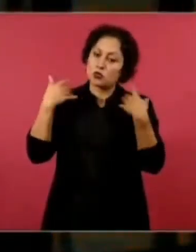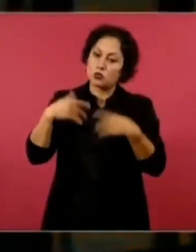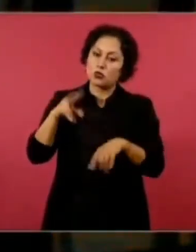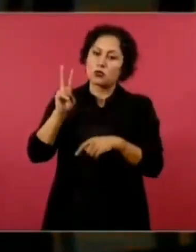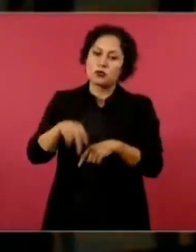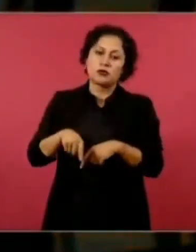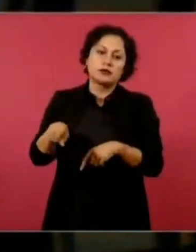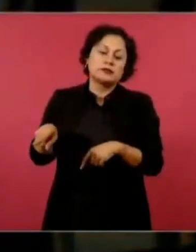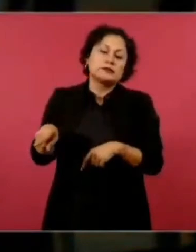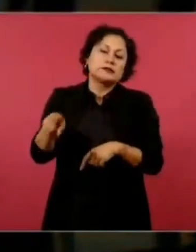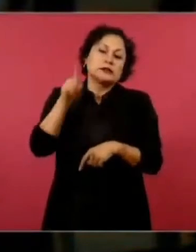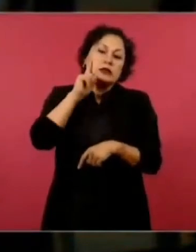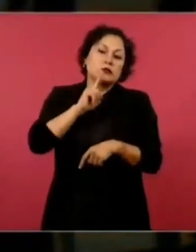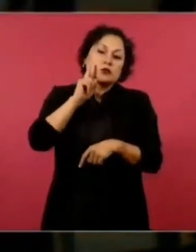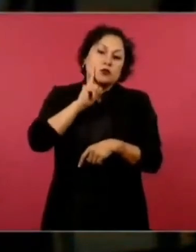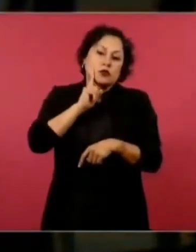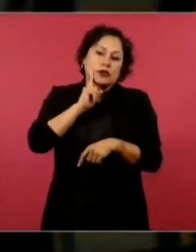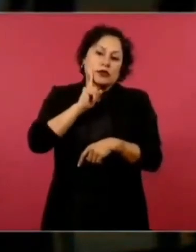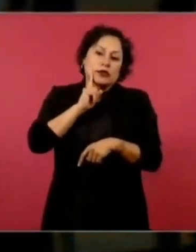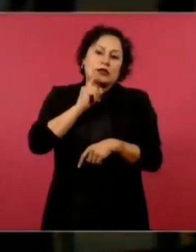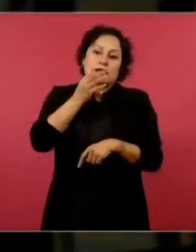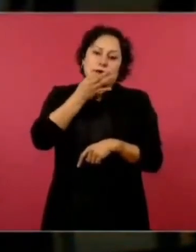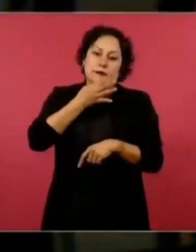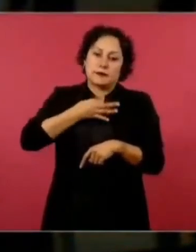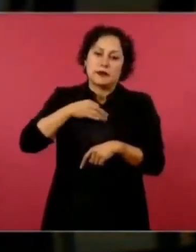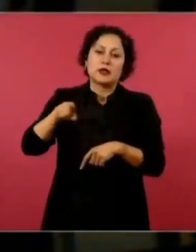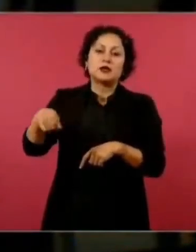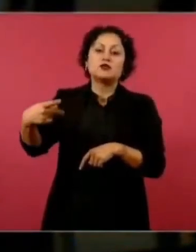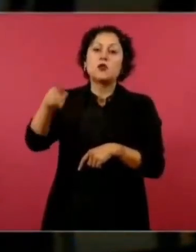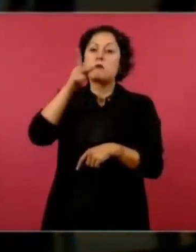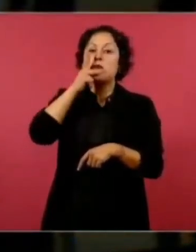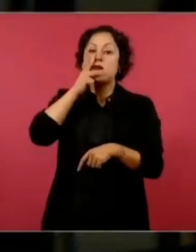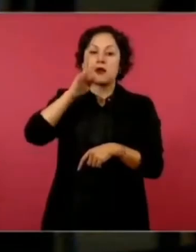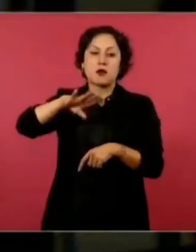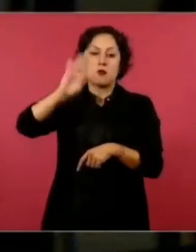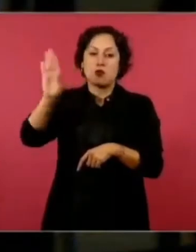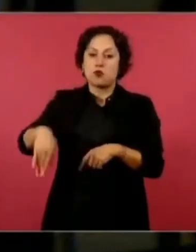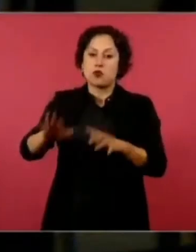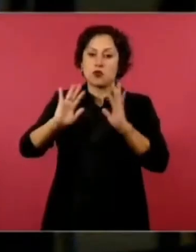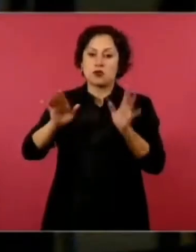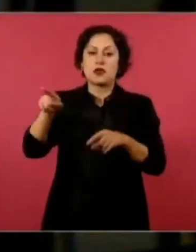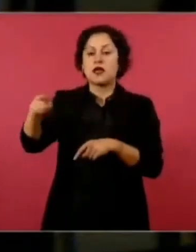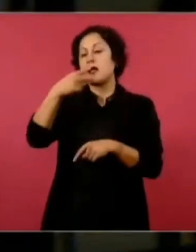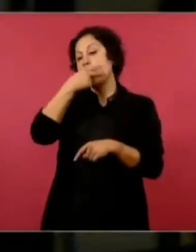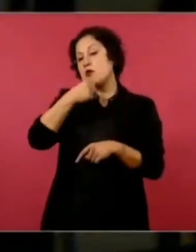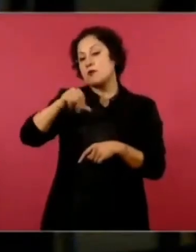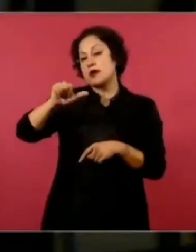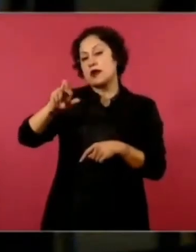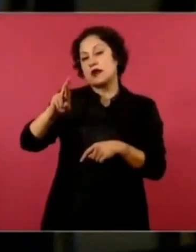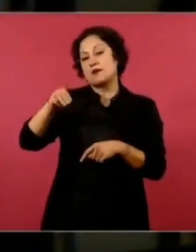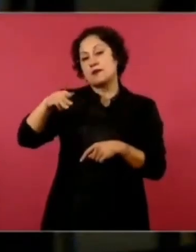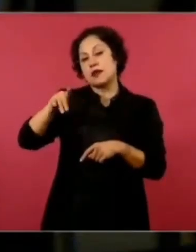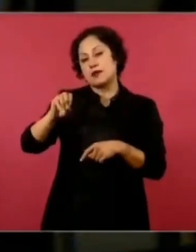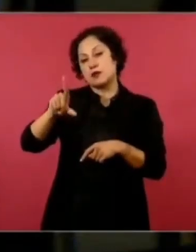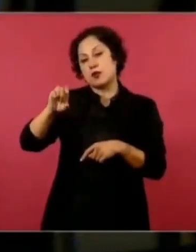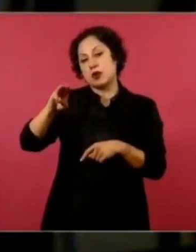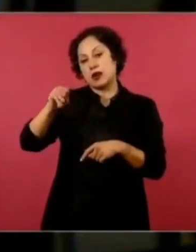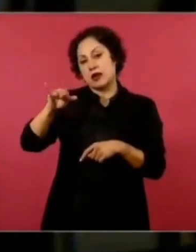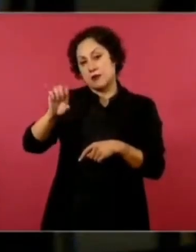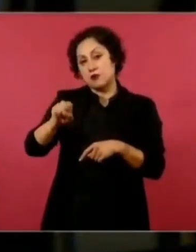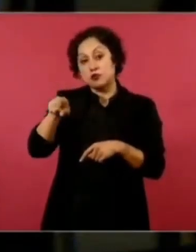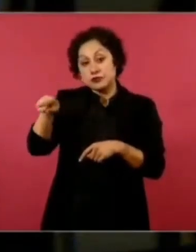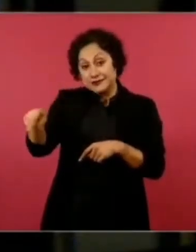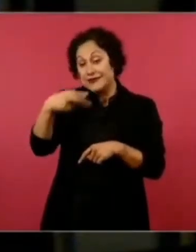no está, él ya no existe. Es Armando Lenin Salgado. Él fue uno de los